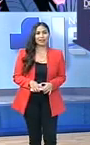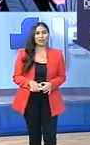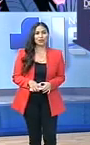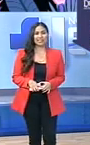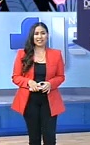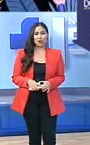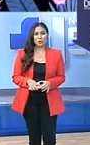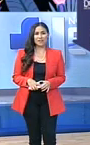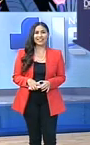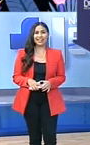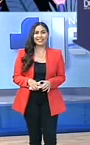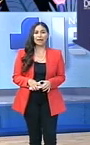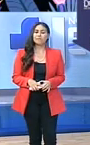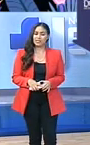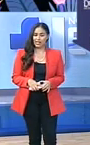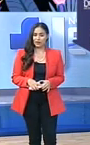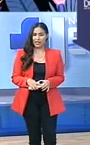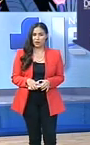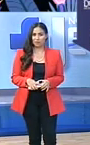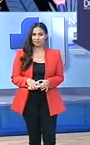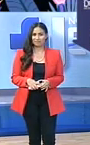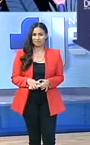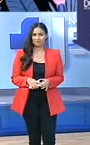ya al 2209-3000.